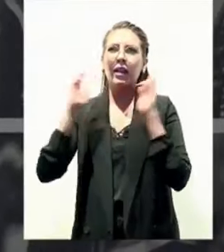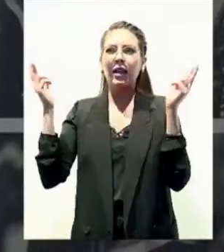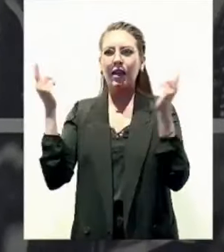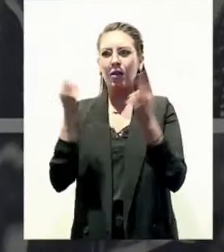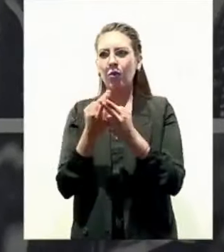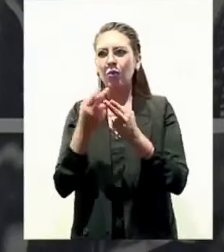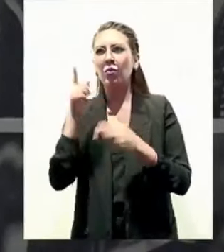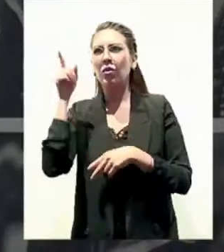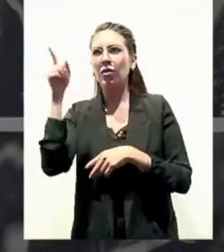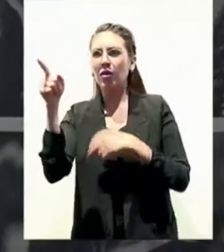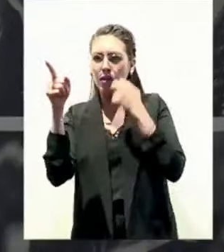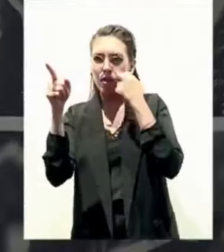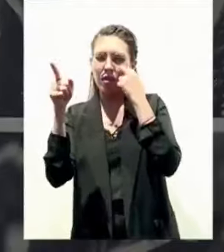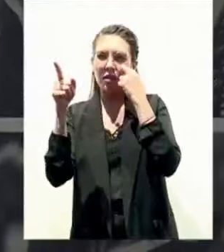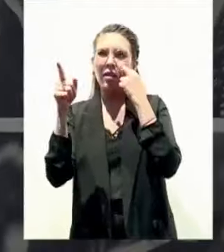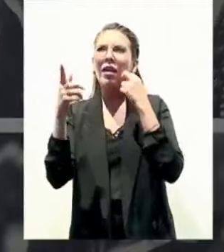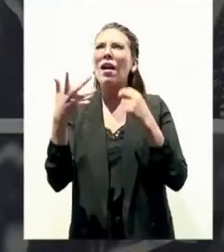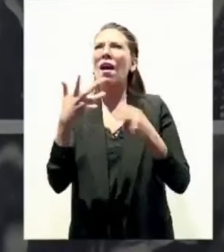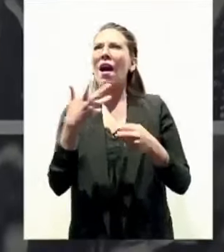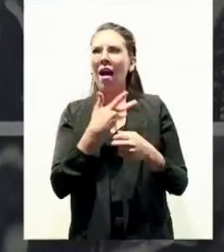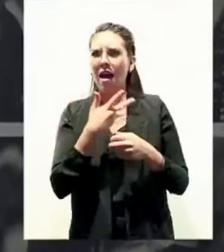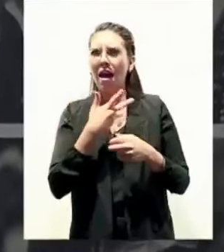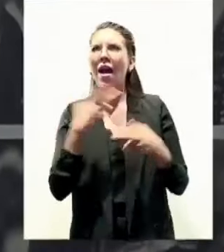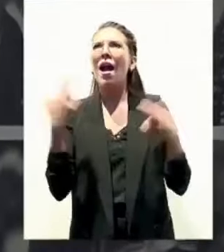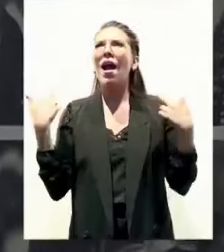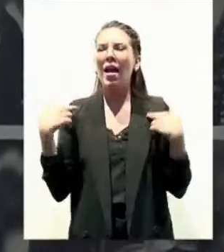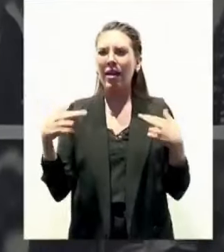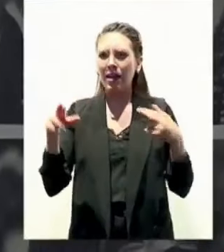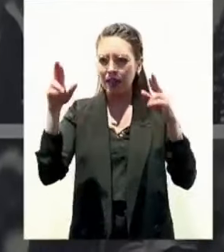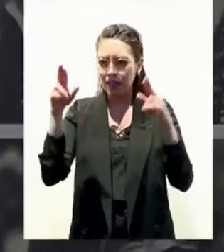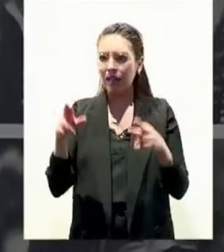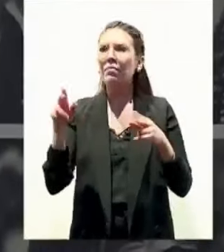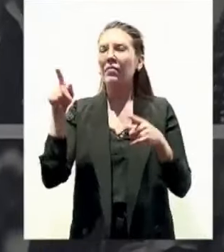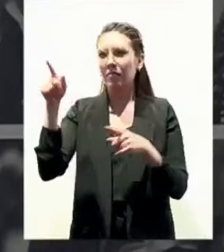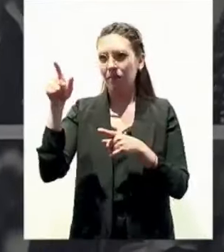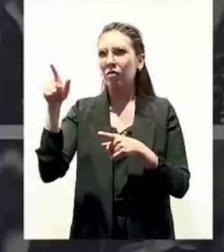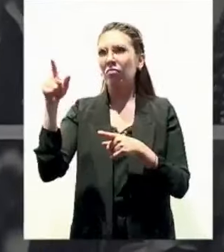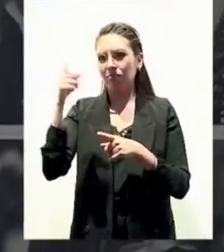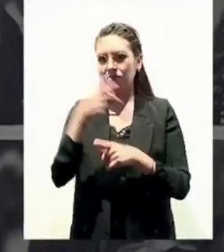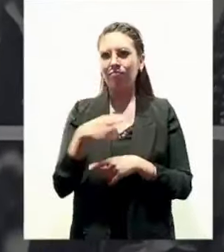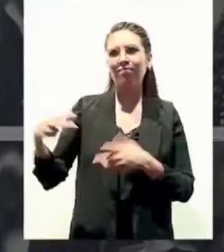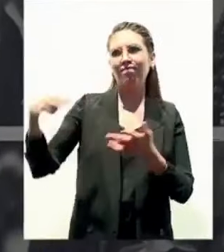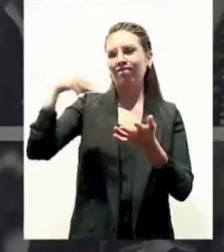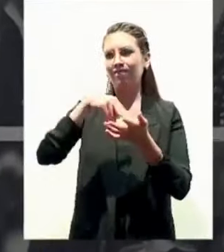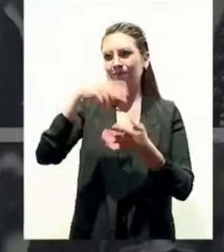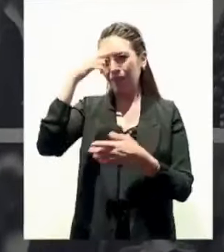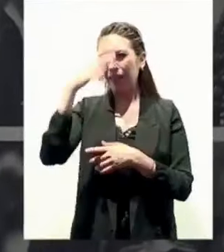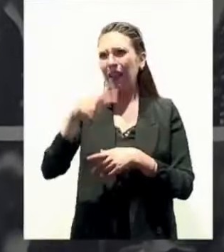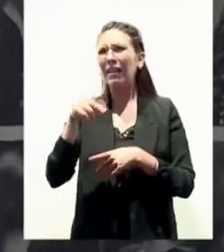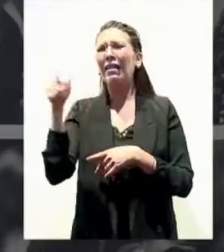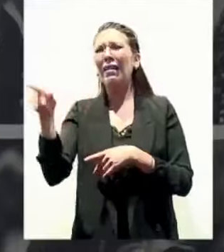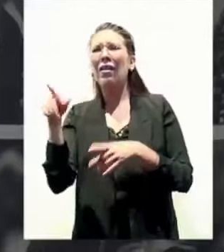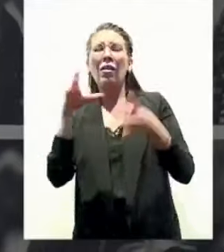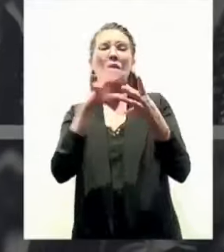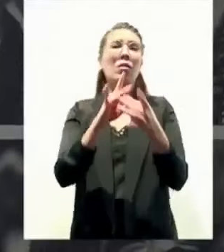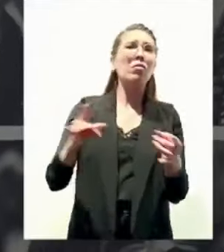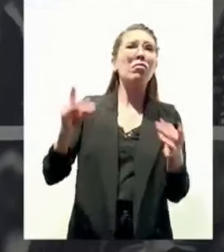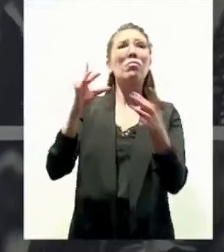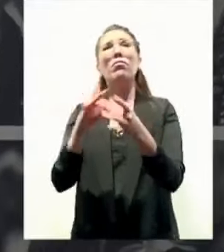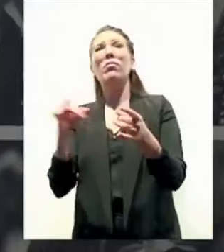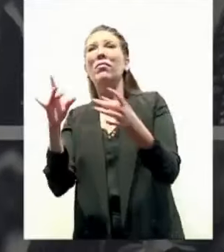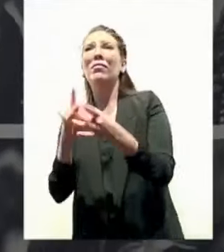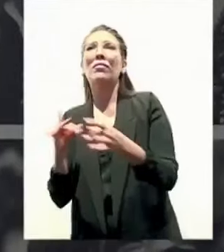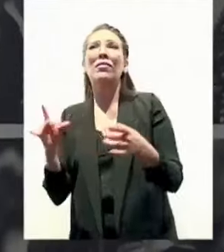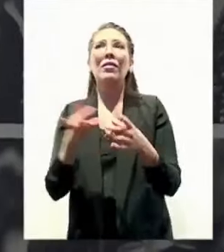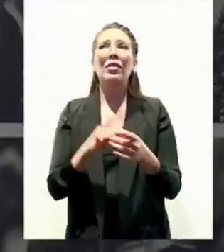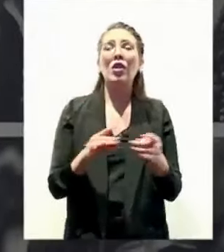representación de México, de esa ultraderecha fascistoide, que están metidos ya en todo el continente,